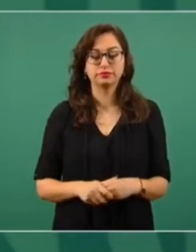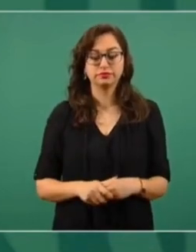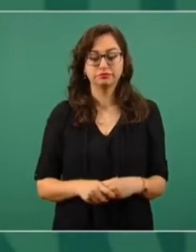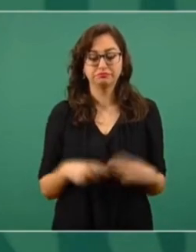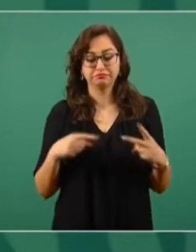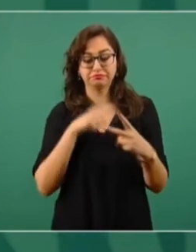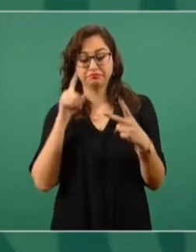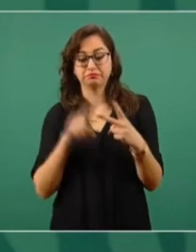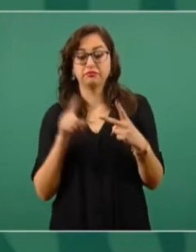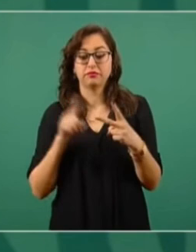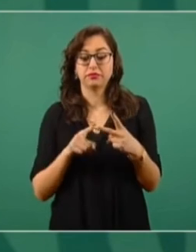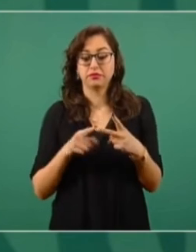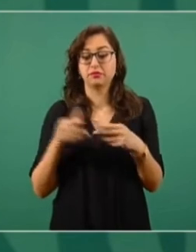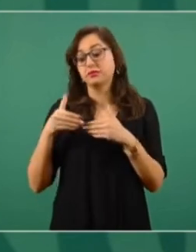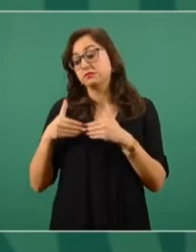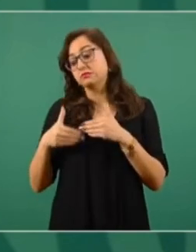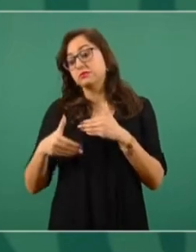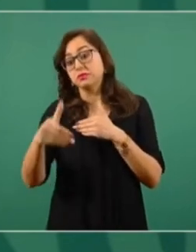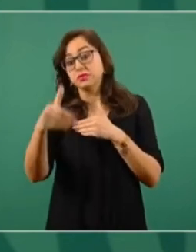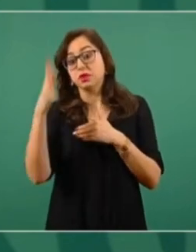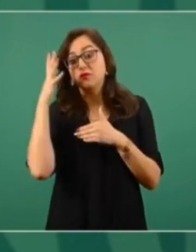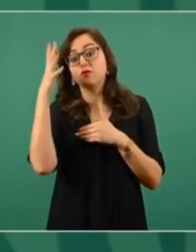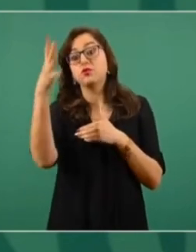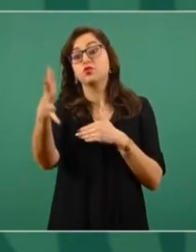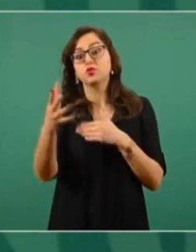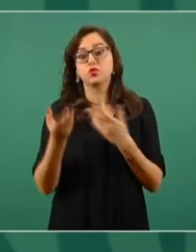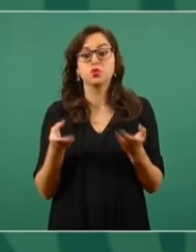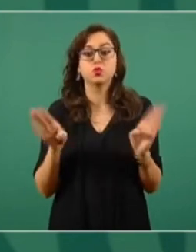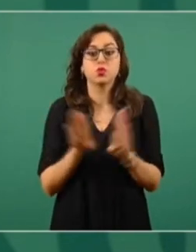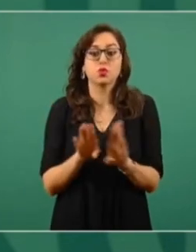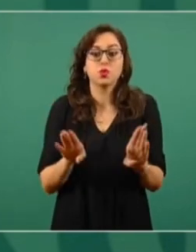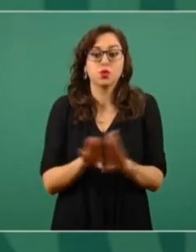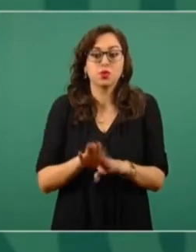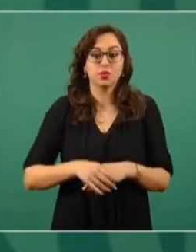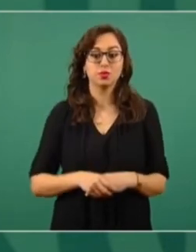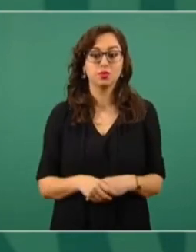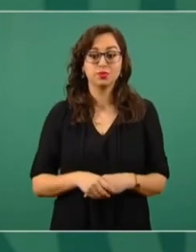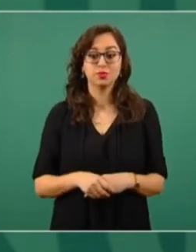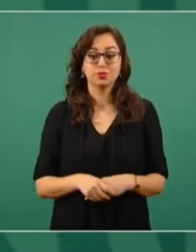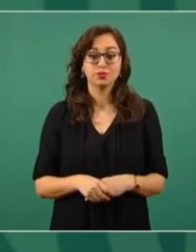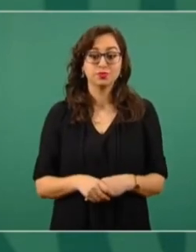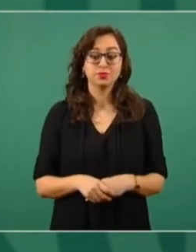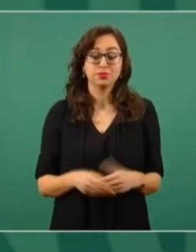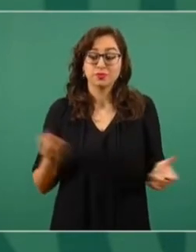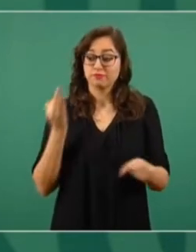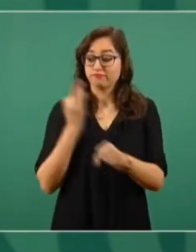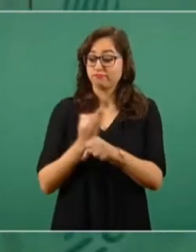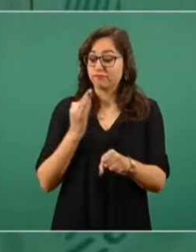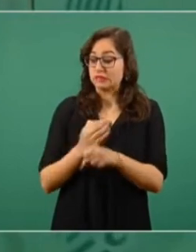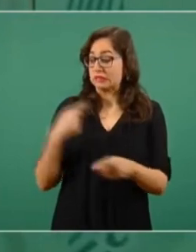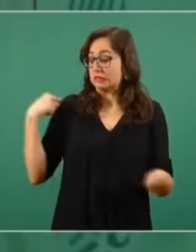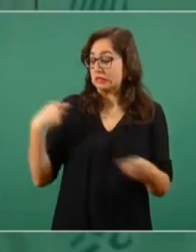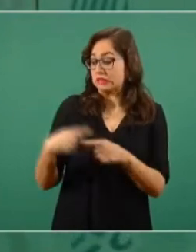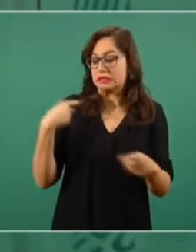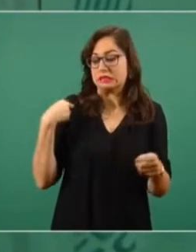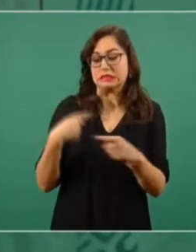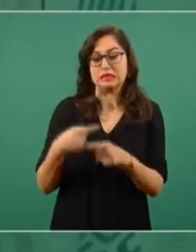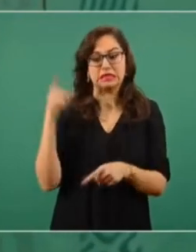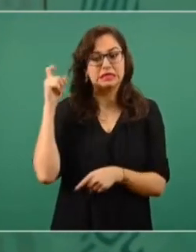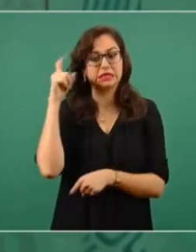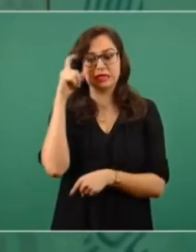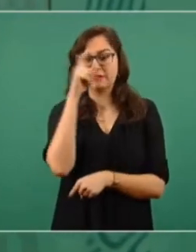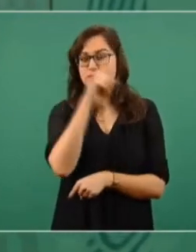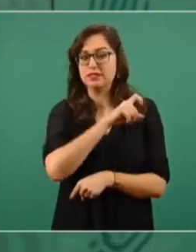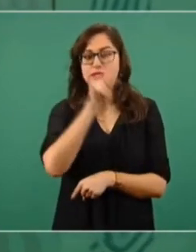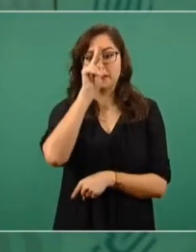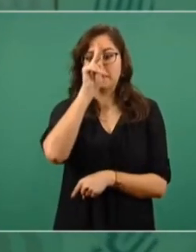hacia adelante, si ya pasamos lo peor y qué tenemos